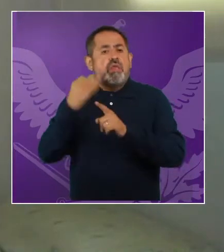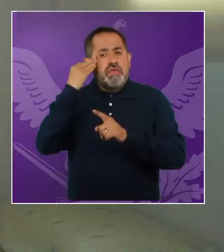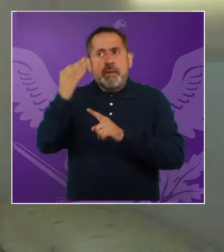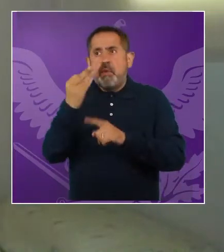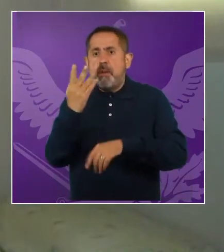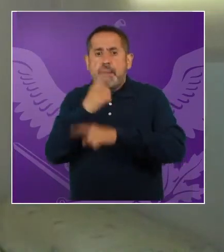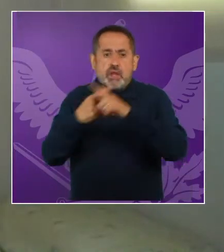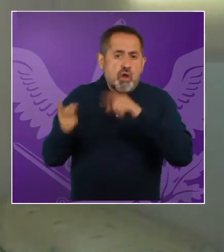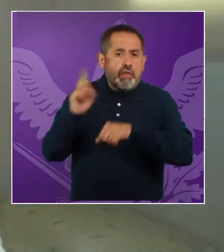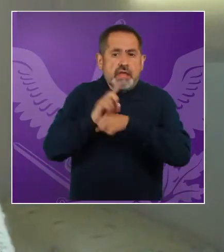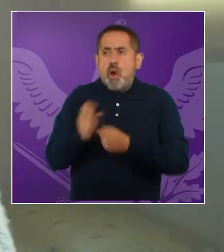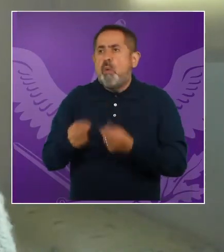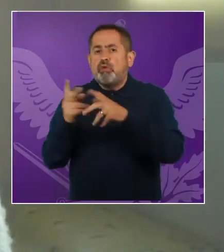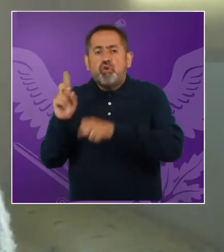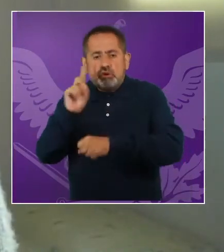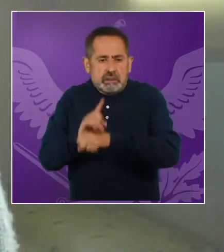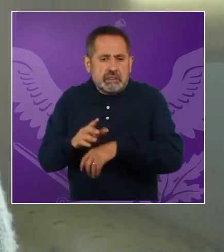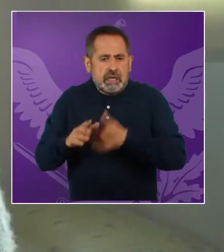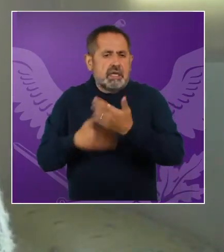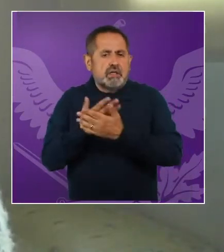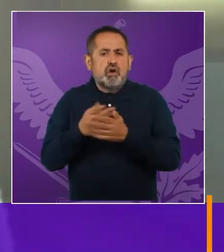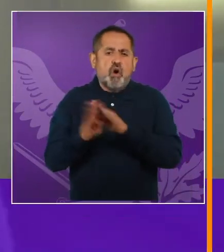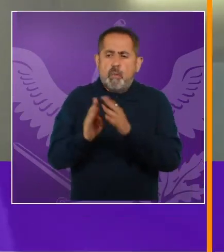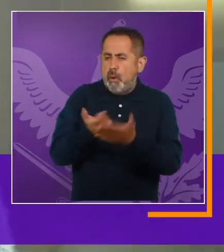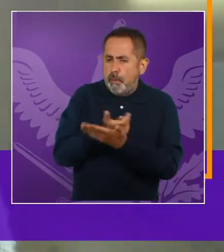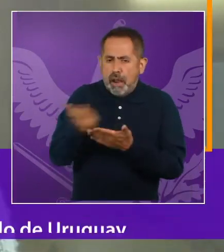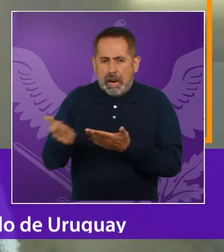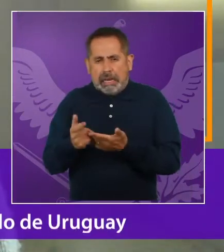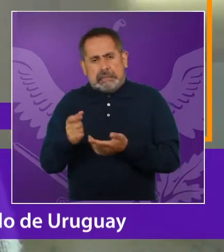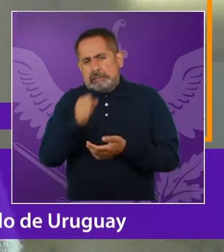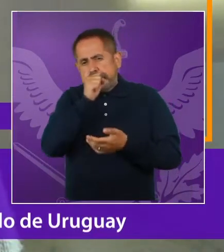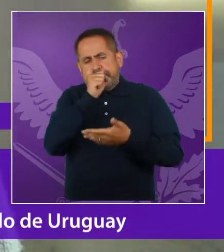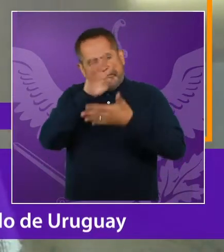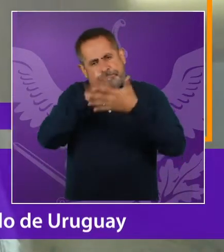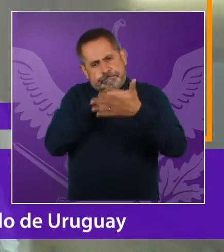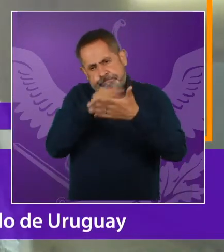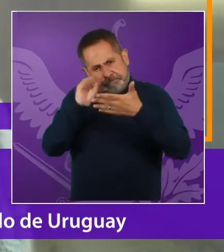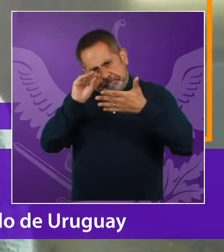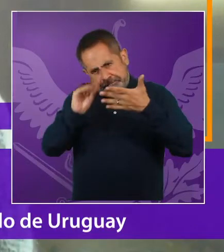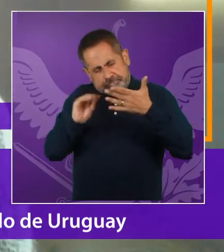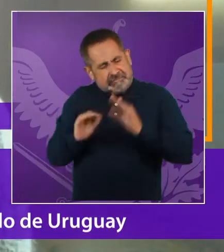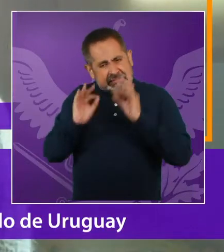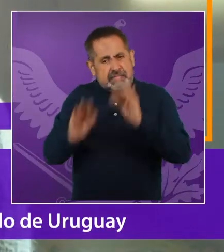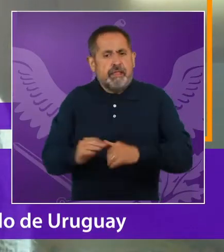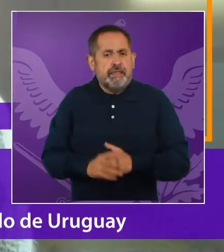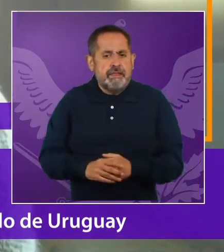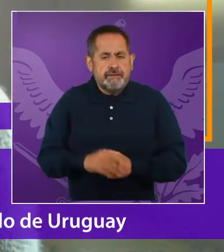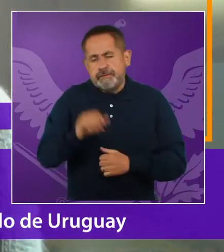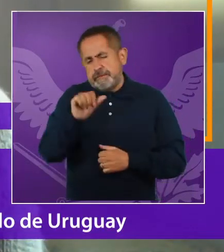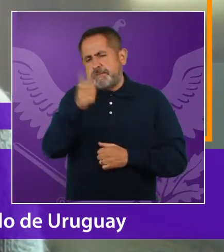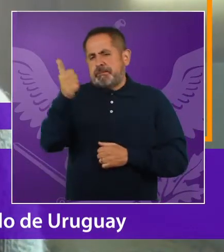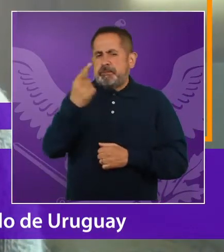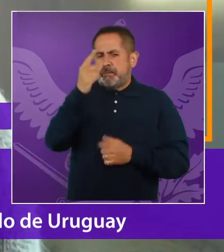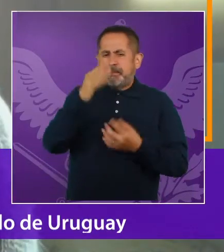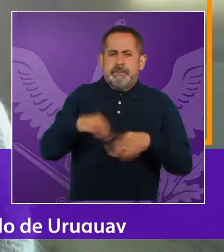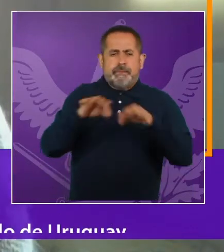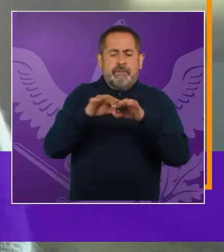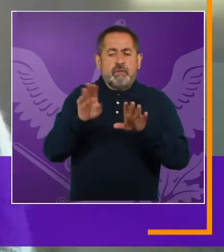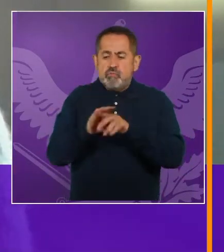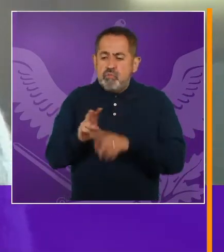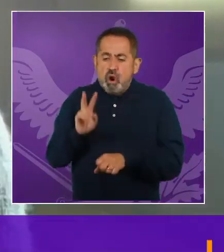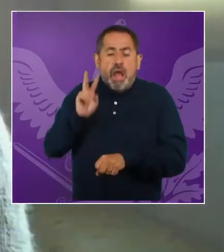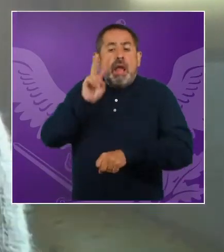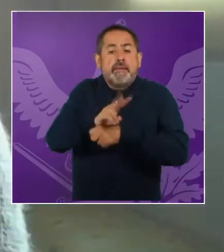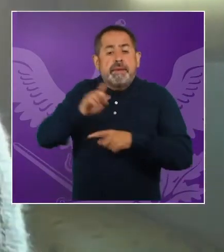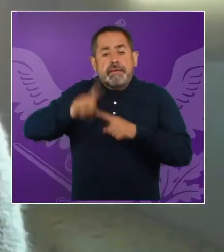¿no?, bien la jornada y después, bueno, qué días, este, se pagan estas horas extraordinarias. Y lo otro que decíamos que